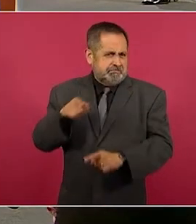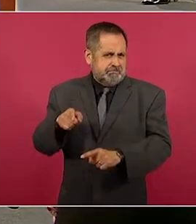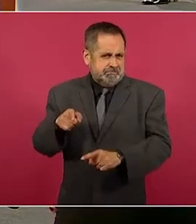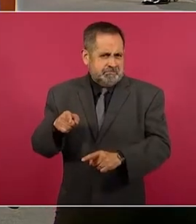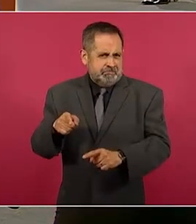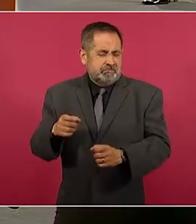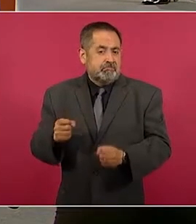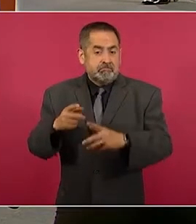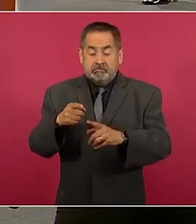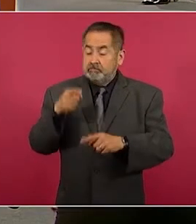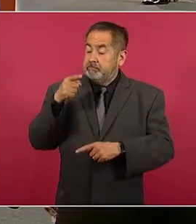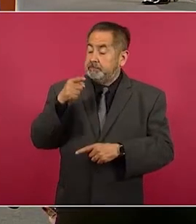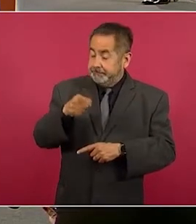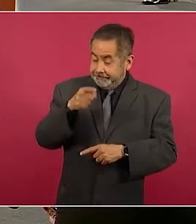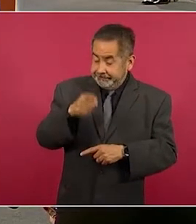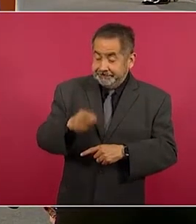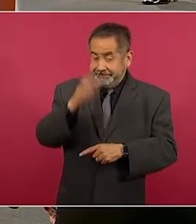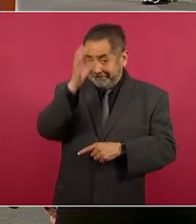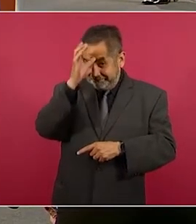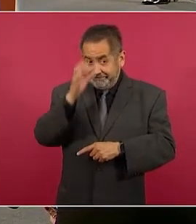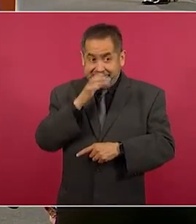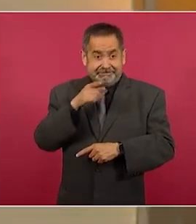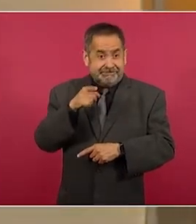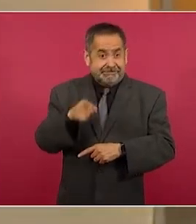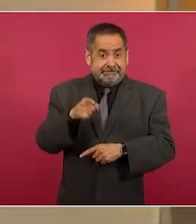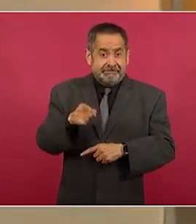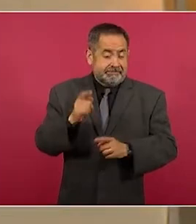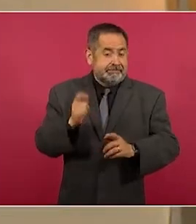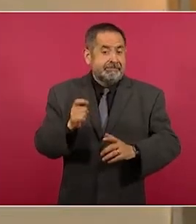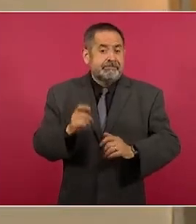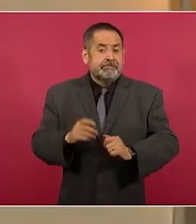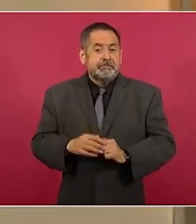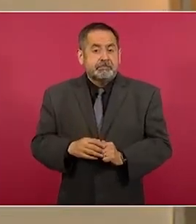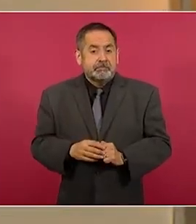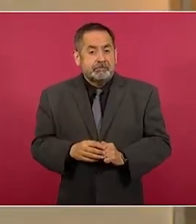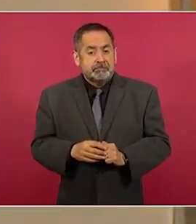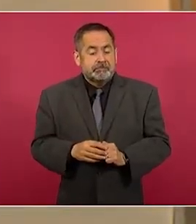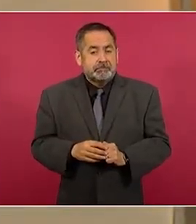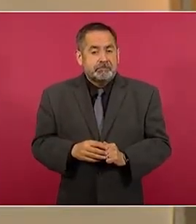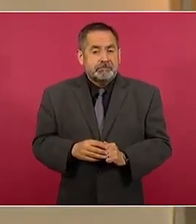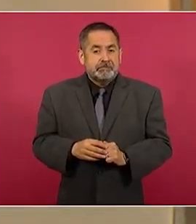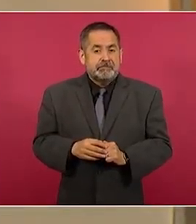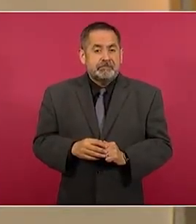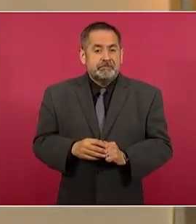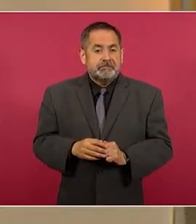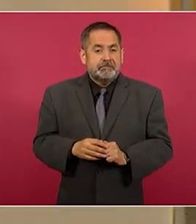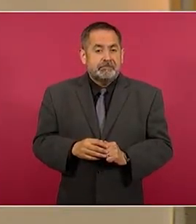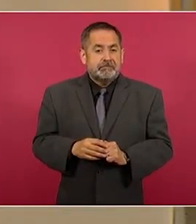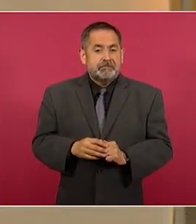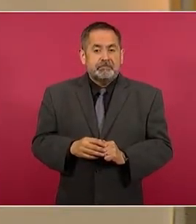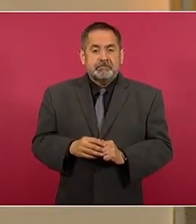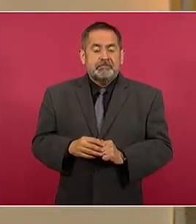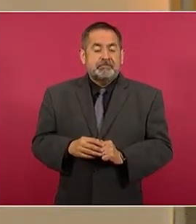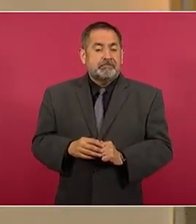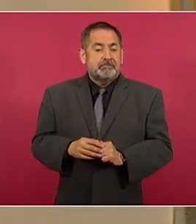que ahí los